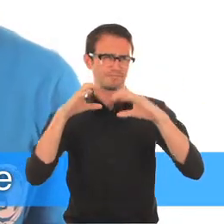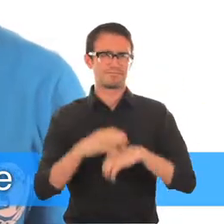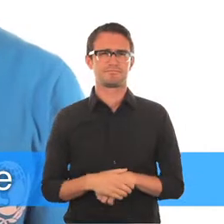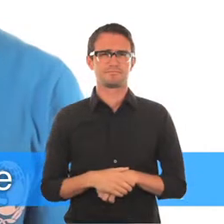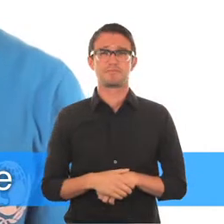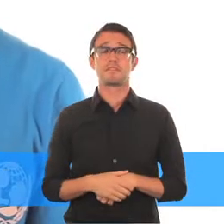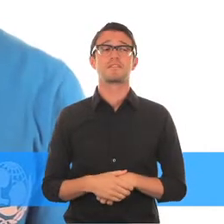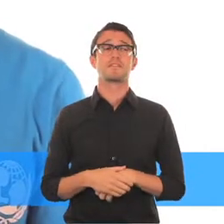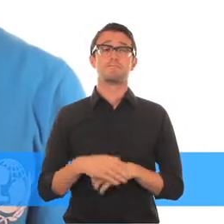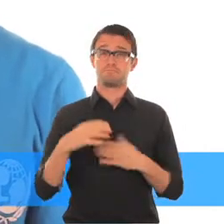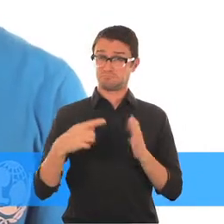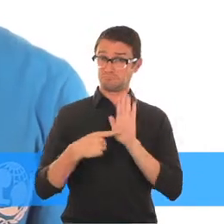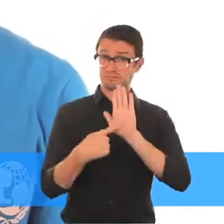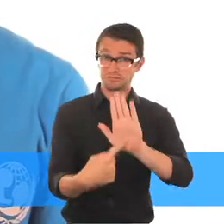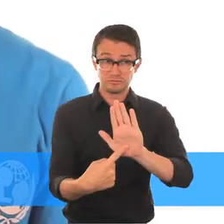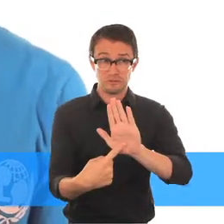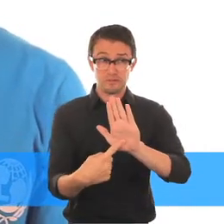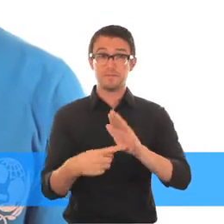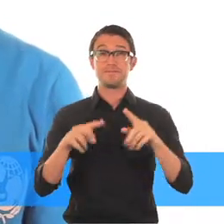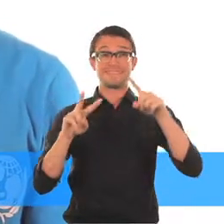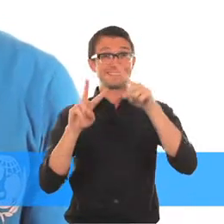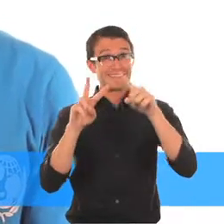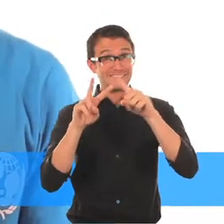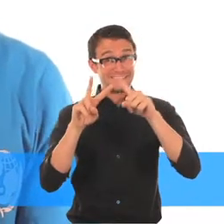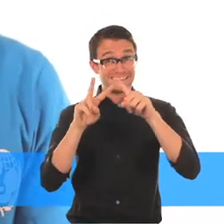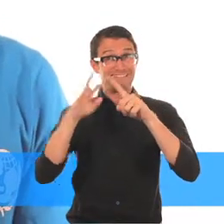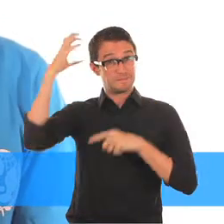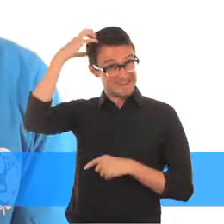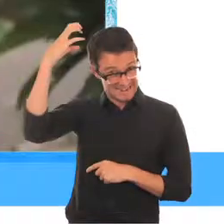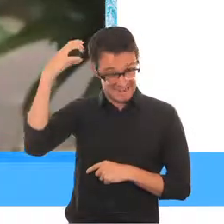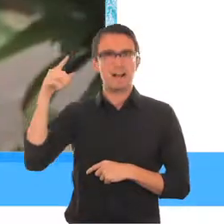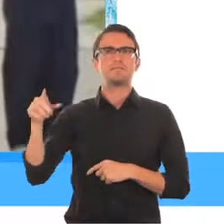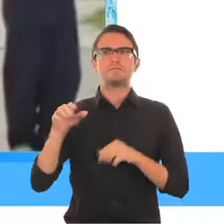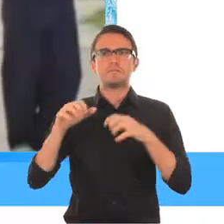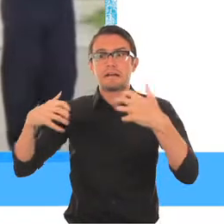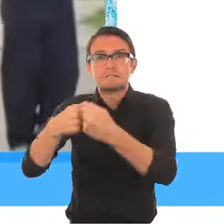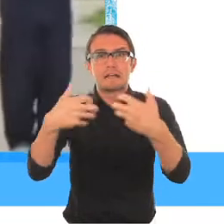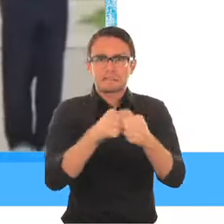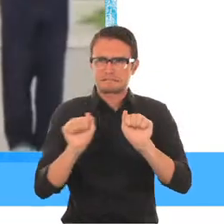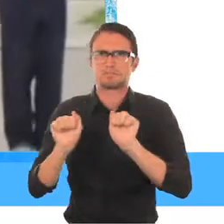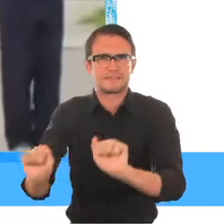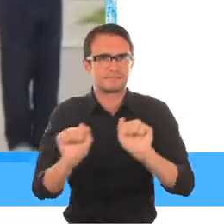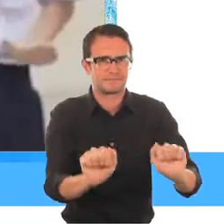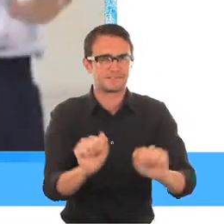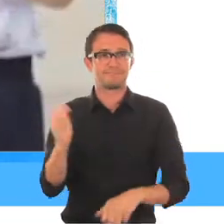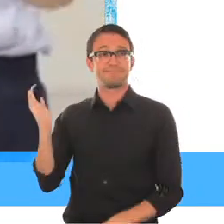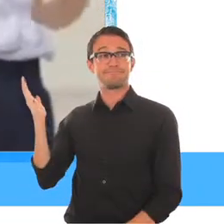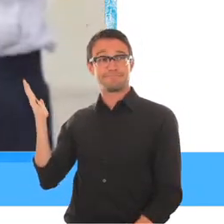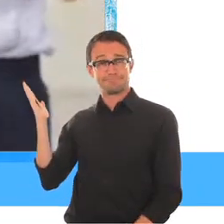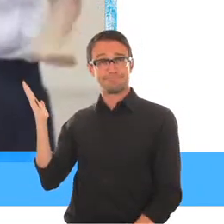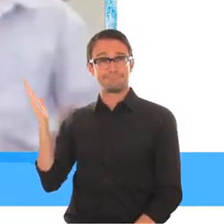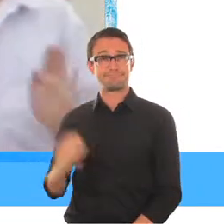presentarse como parte normal de la vida, como en el caso de este video sobre seguridad pública de Laos Niños con y sin